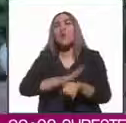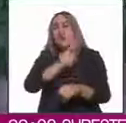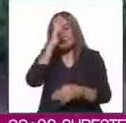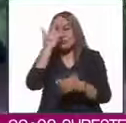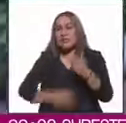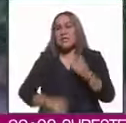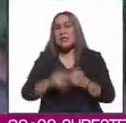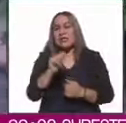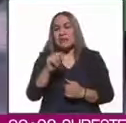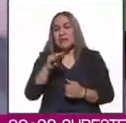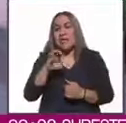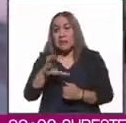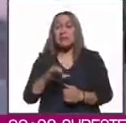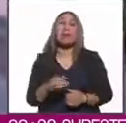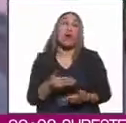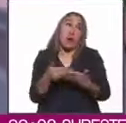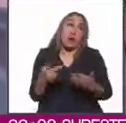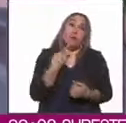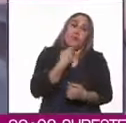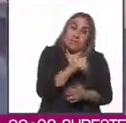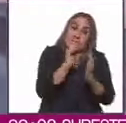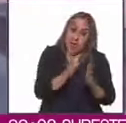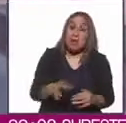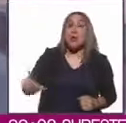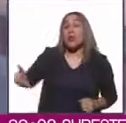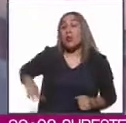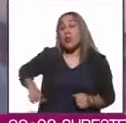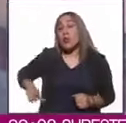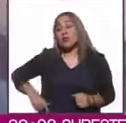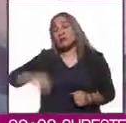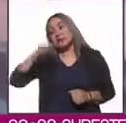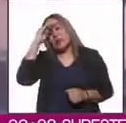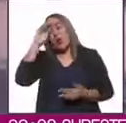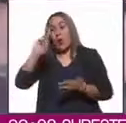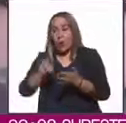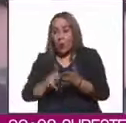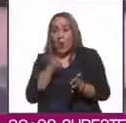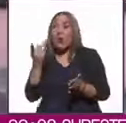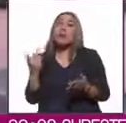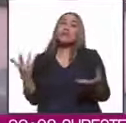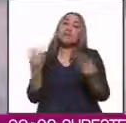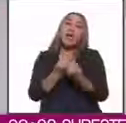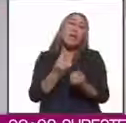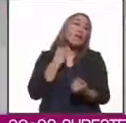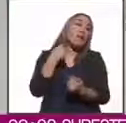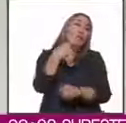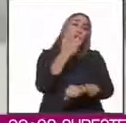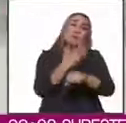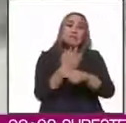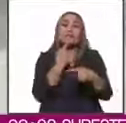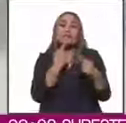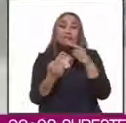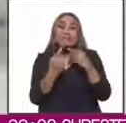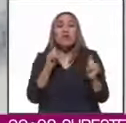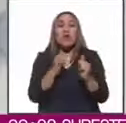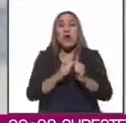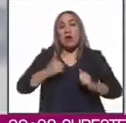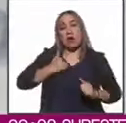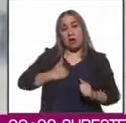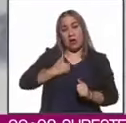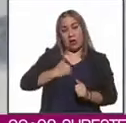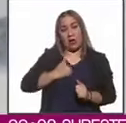Ante esta demanda, el gobierno mexicano deberá enfrentar dicho arbitraje con abogados de Estados Unidos y Canadá